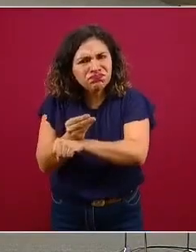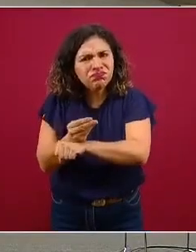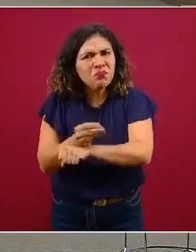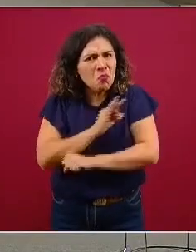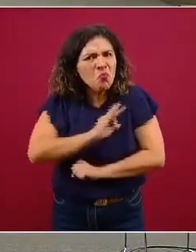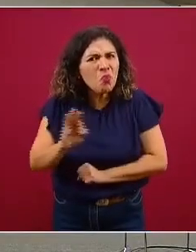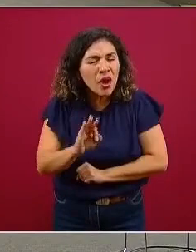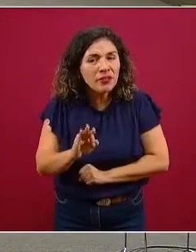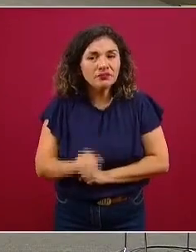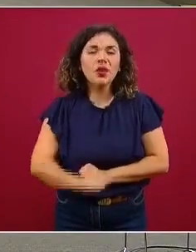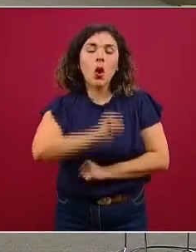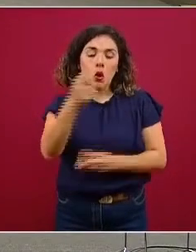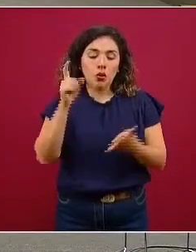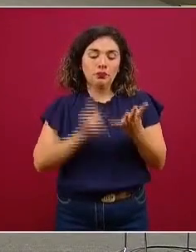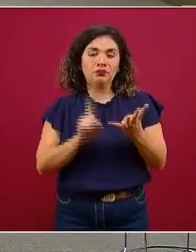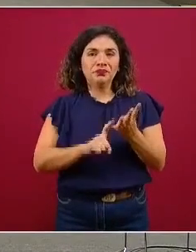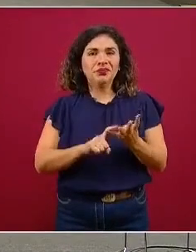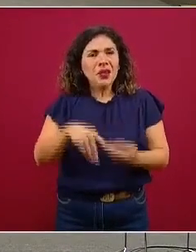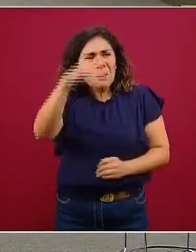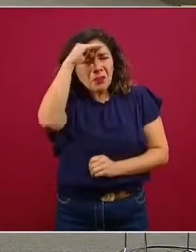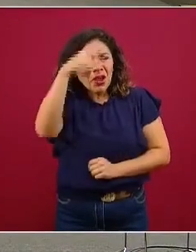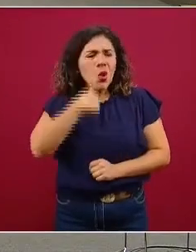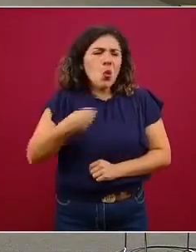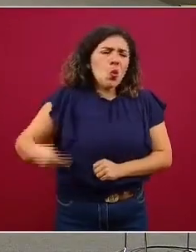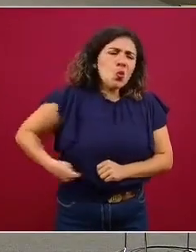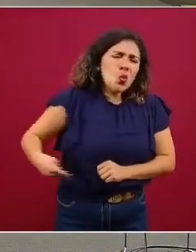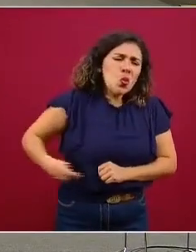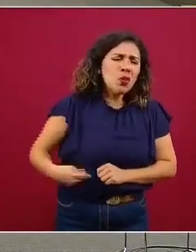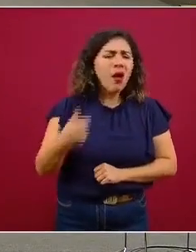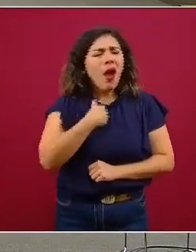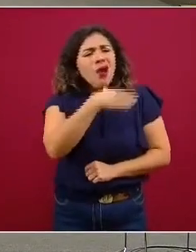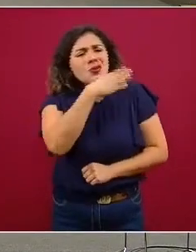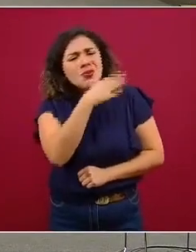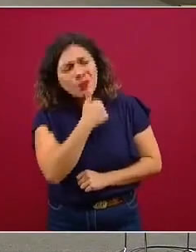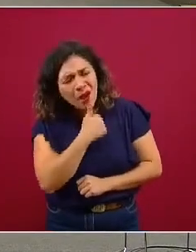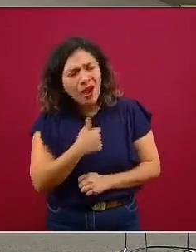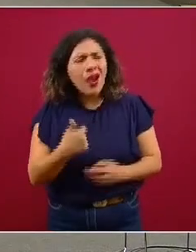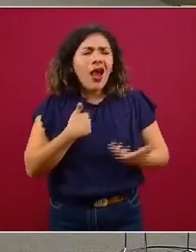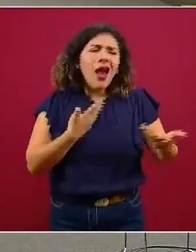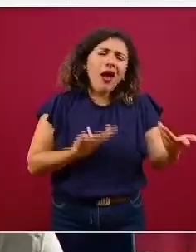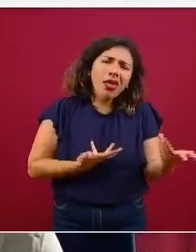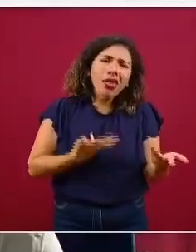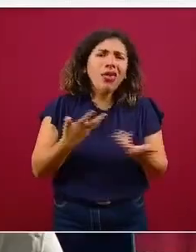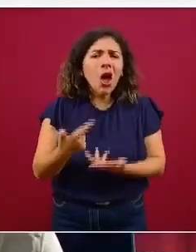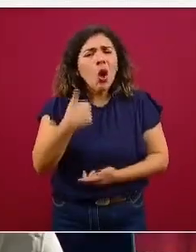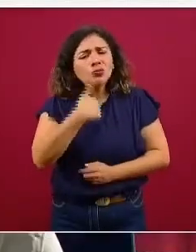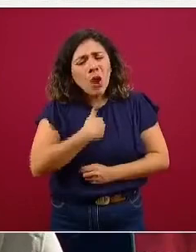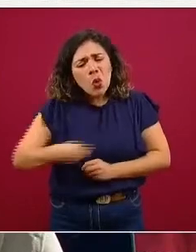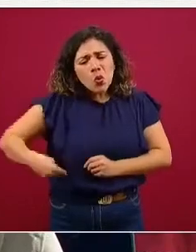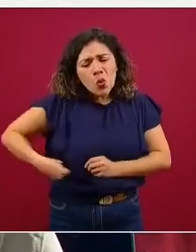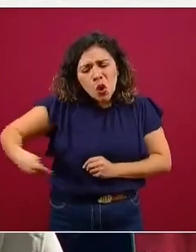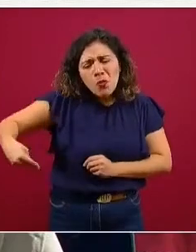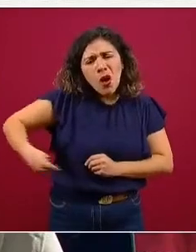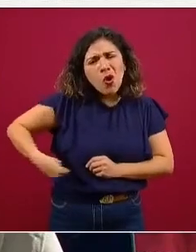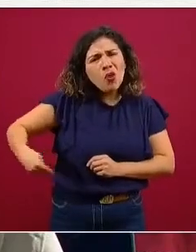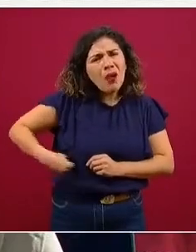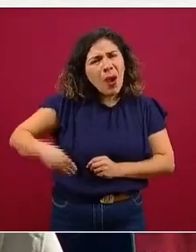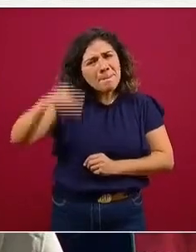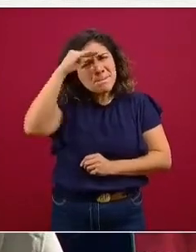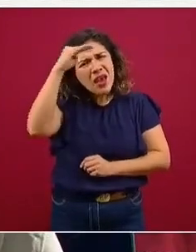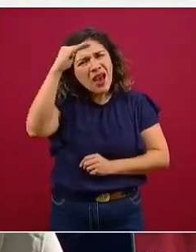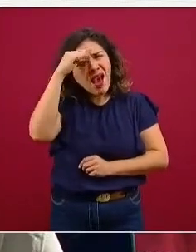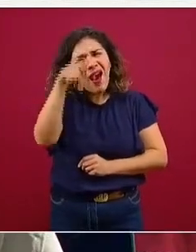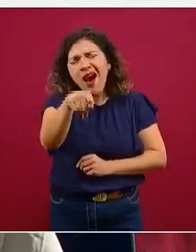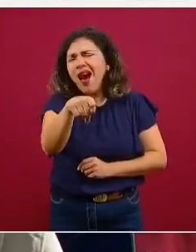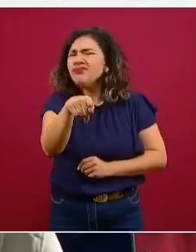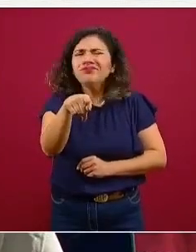alejarnos de la culpa y la minusvalía y en lugar de culparnos a nosotros mismos por alguna situación que estamos